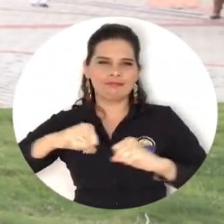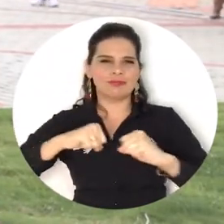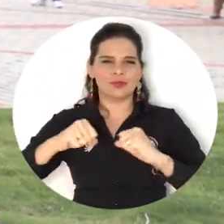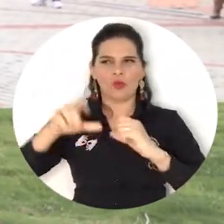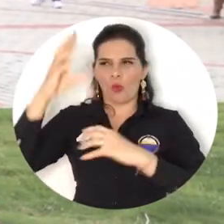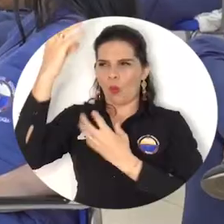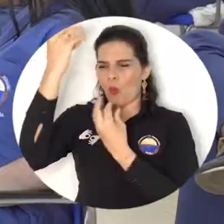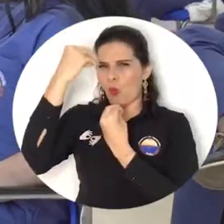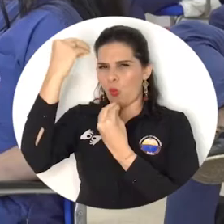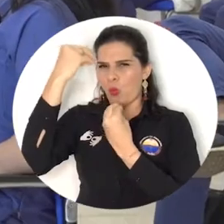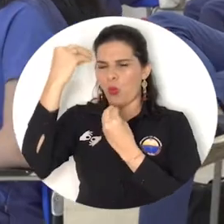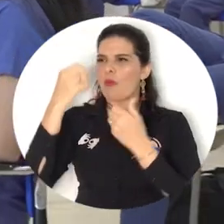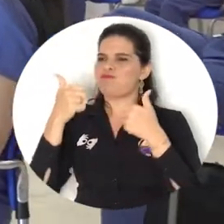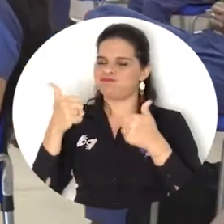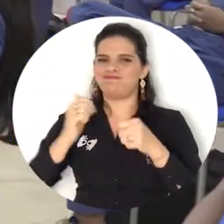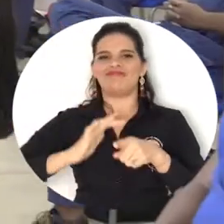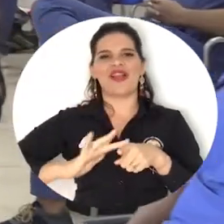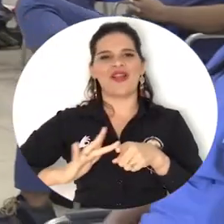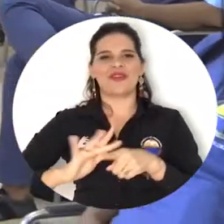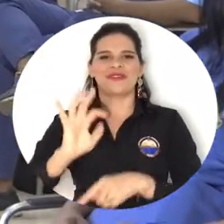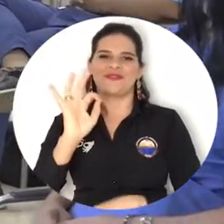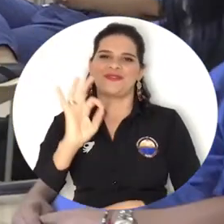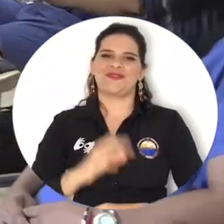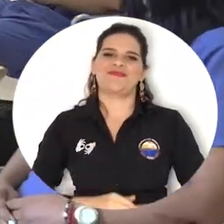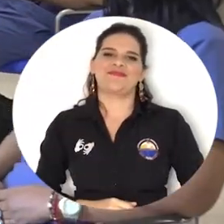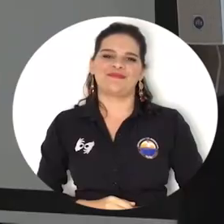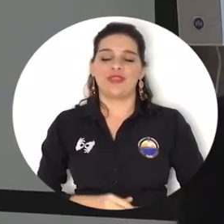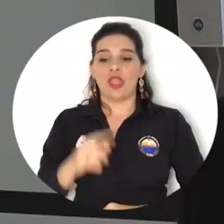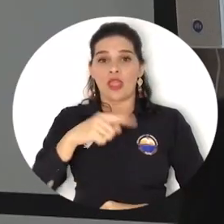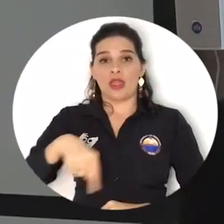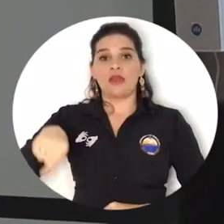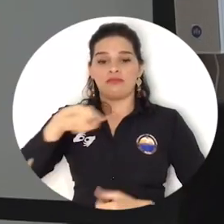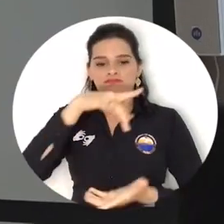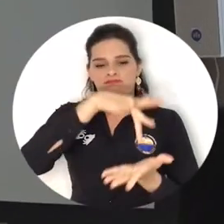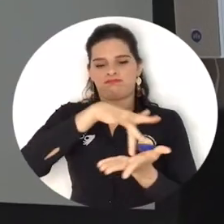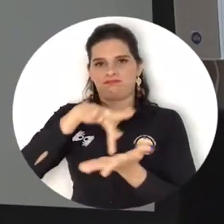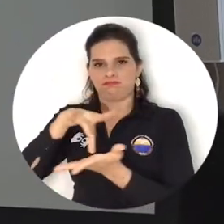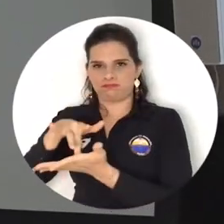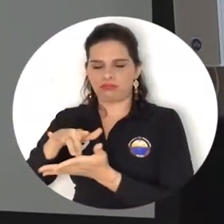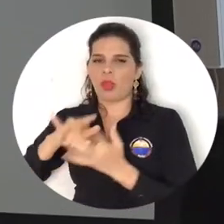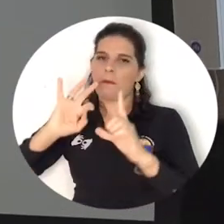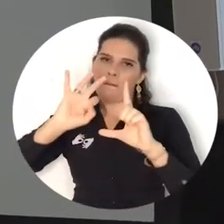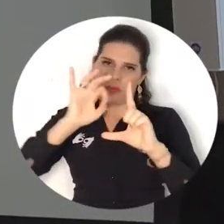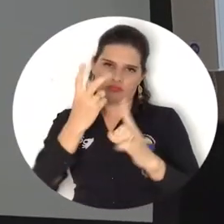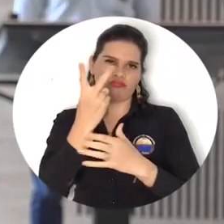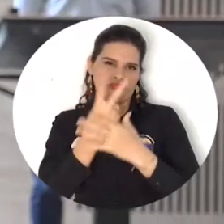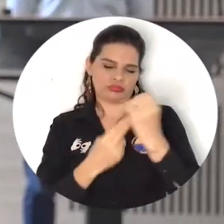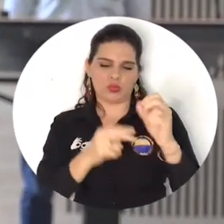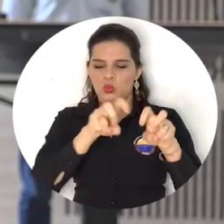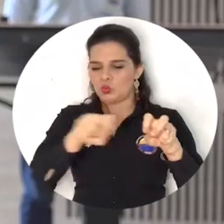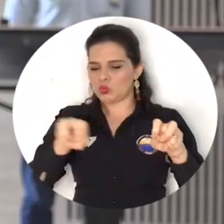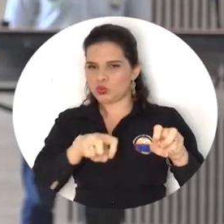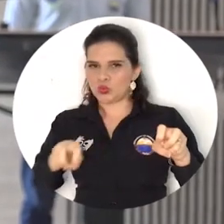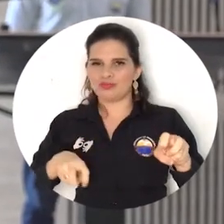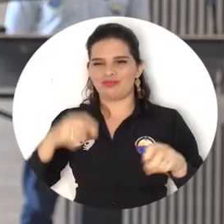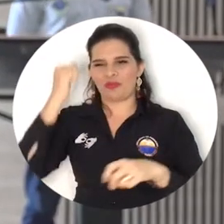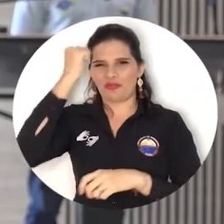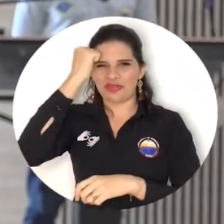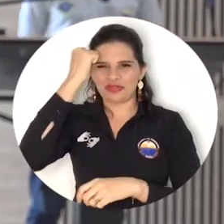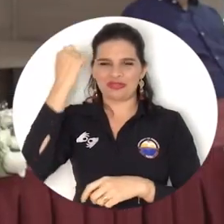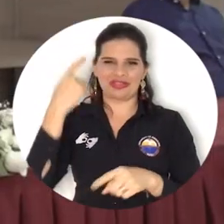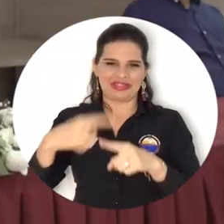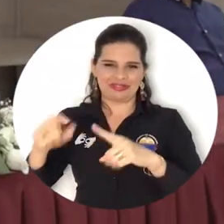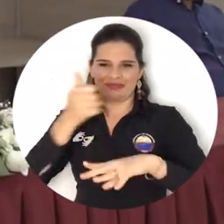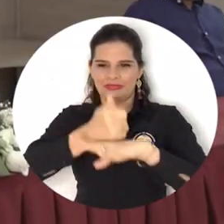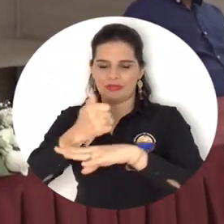durante su proceso formativo. En un evento realizado de forma presencial y virtual con la asistencia de directivos y docentes, a los futuros